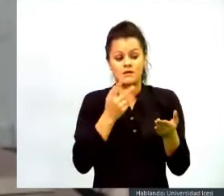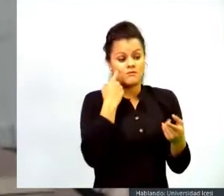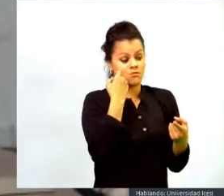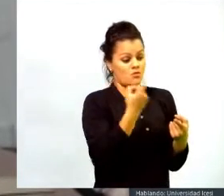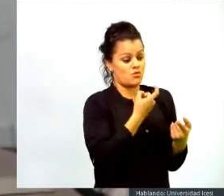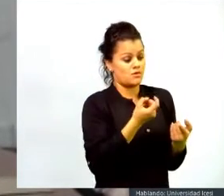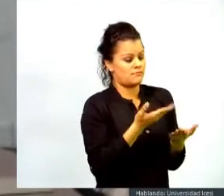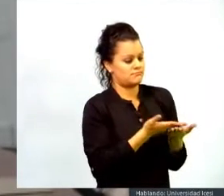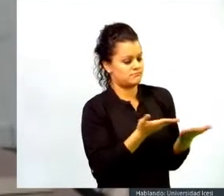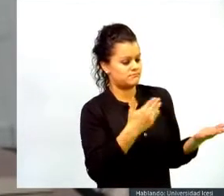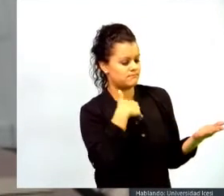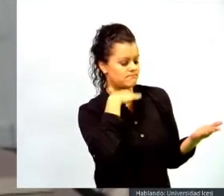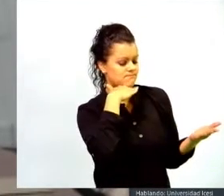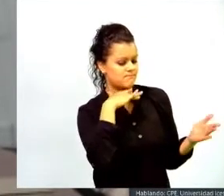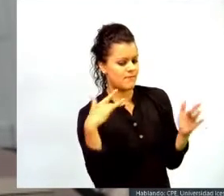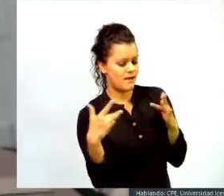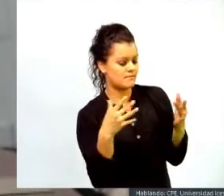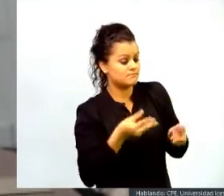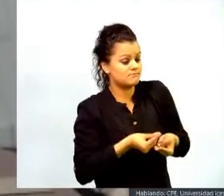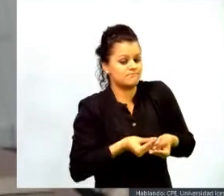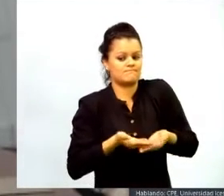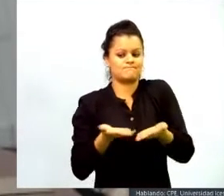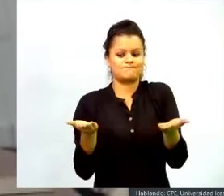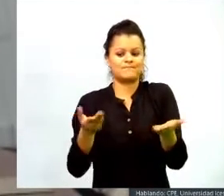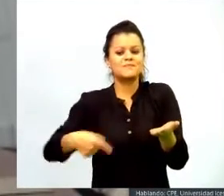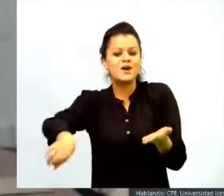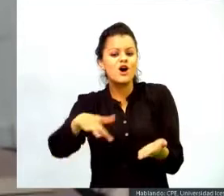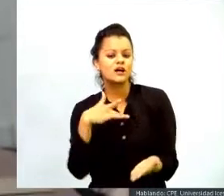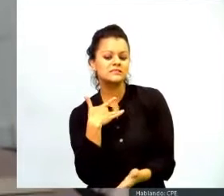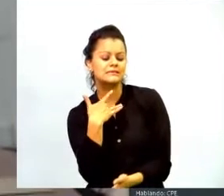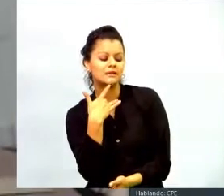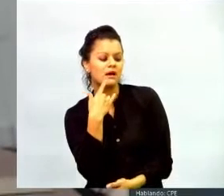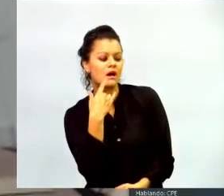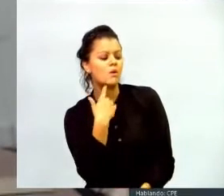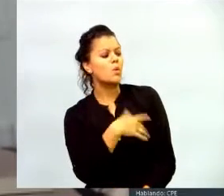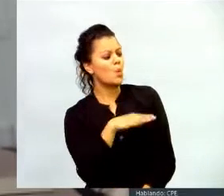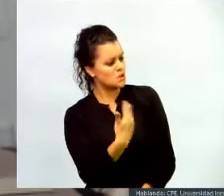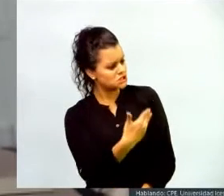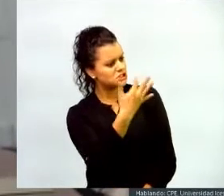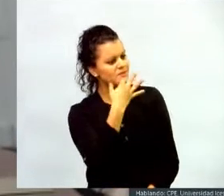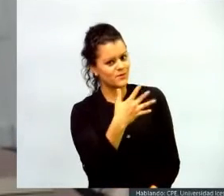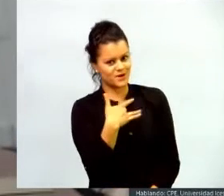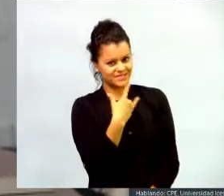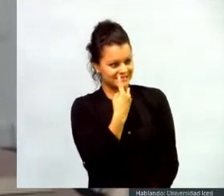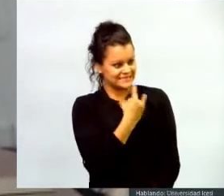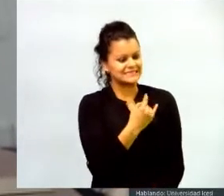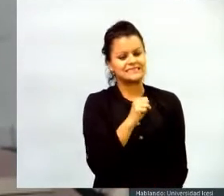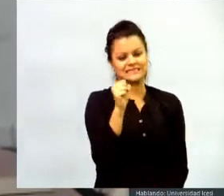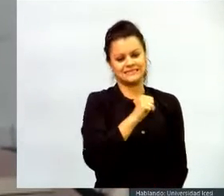y como encontrar un sentido para potenciar una competencia